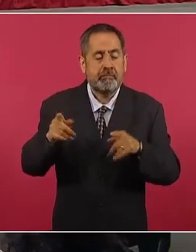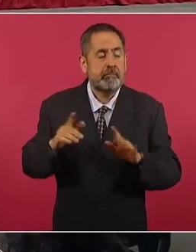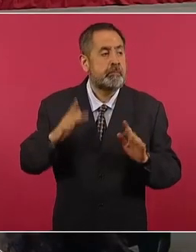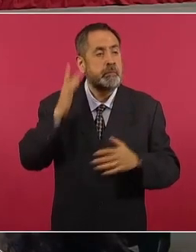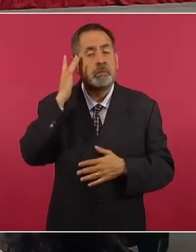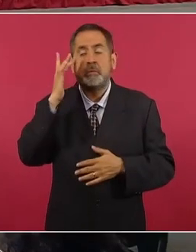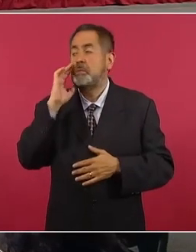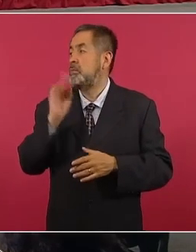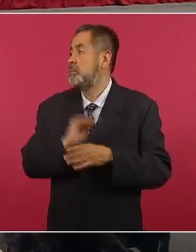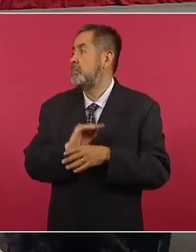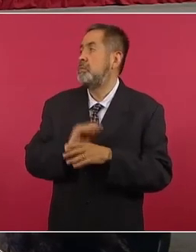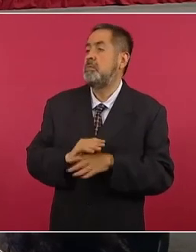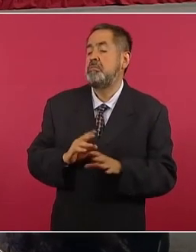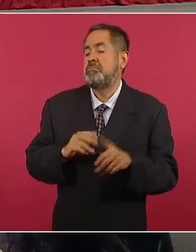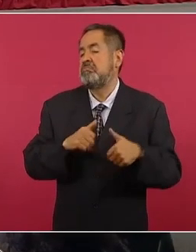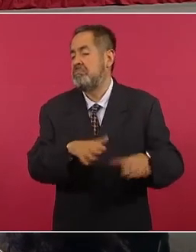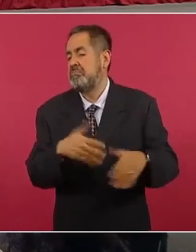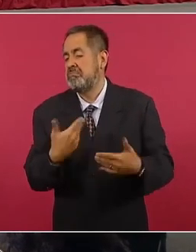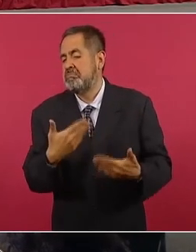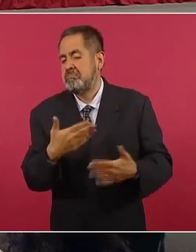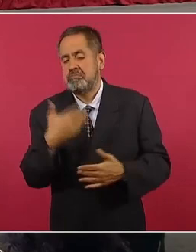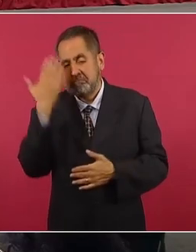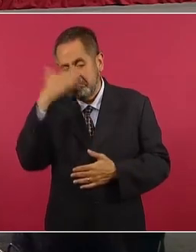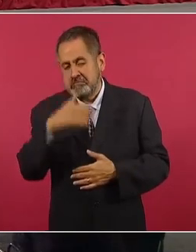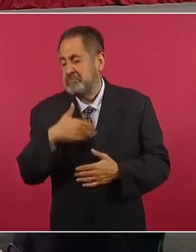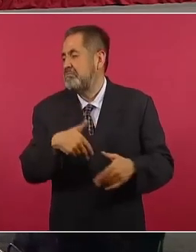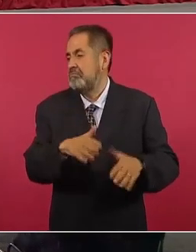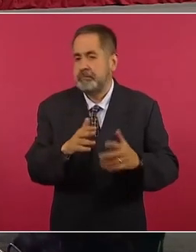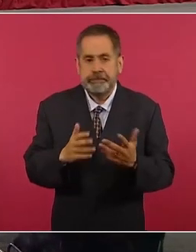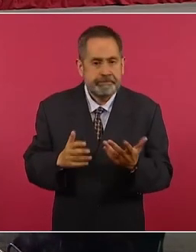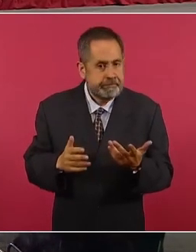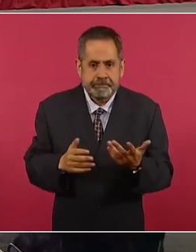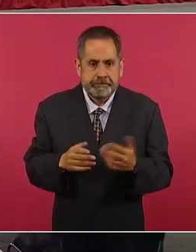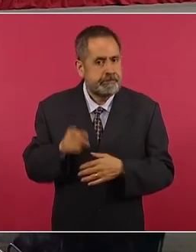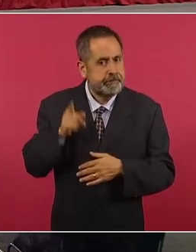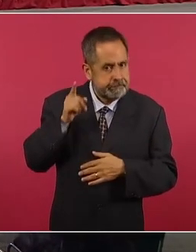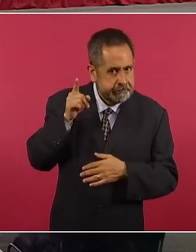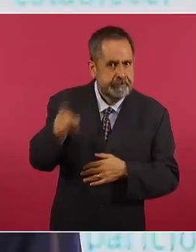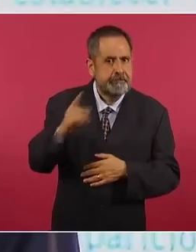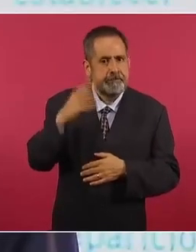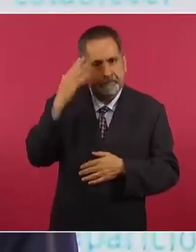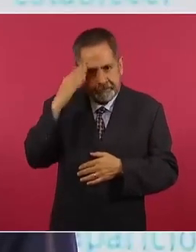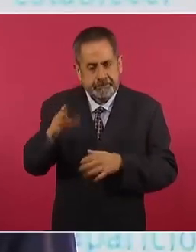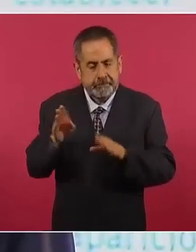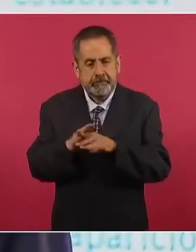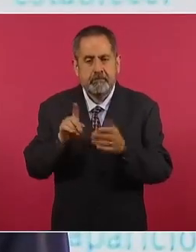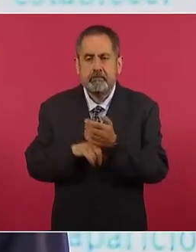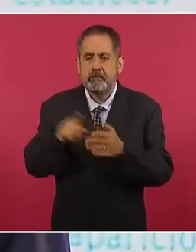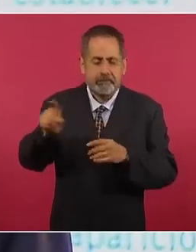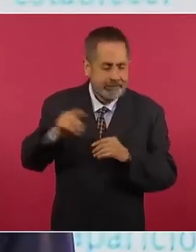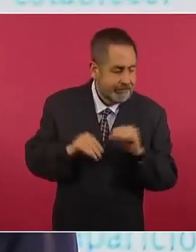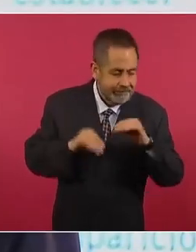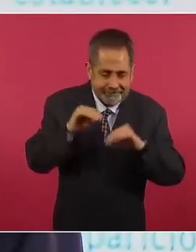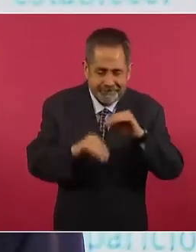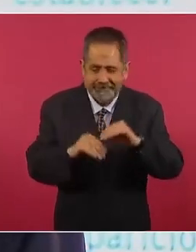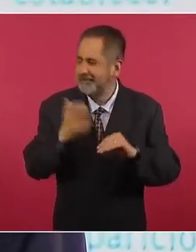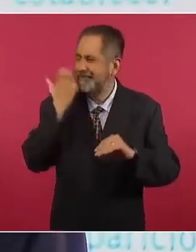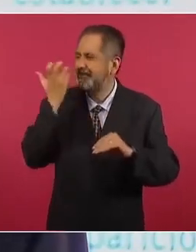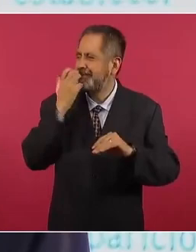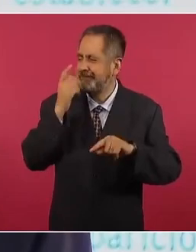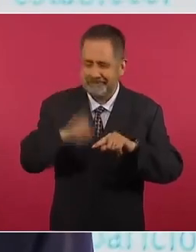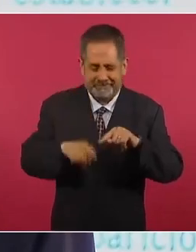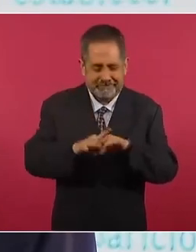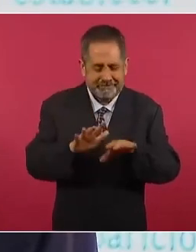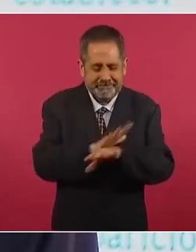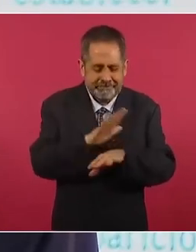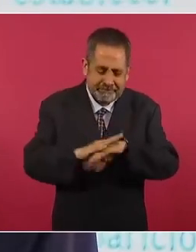negligentes, existiendo elementos de presunción respecto a alterar hechos y circunstancias para establecer una